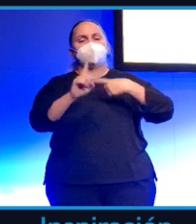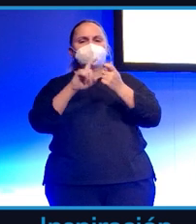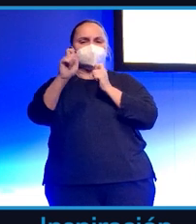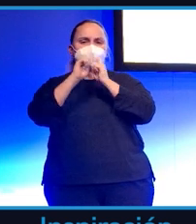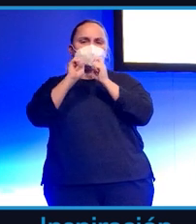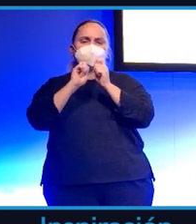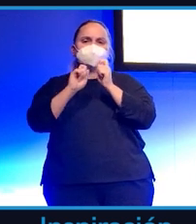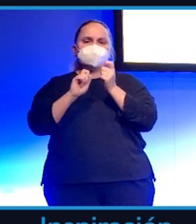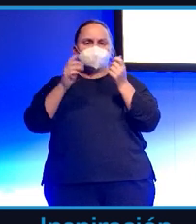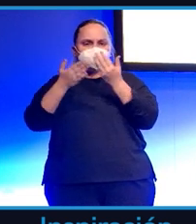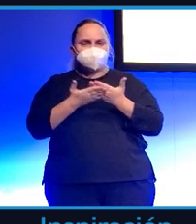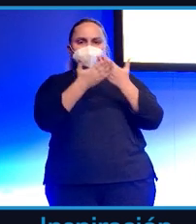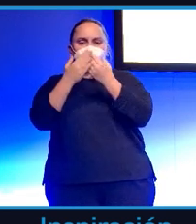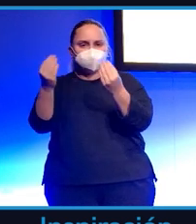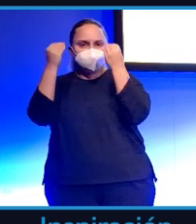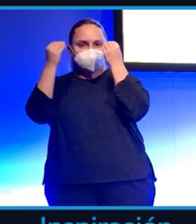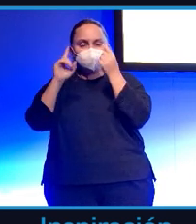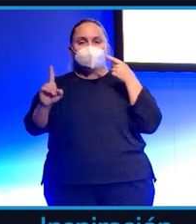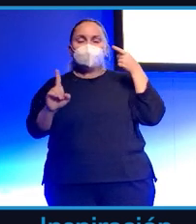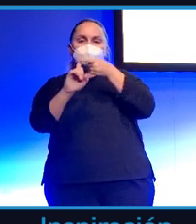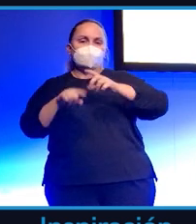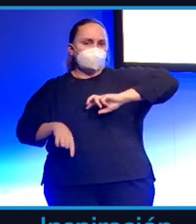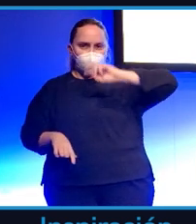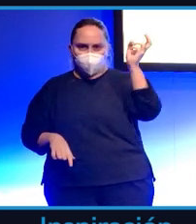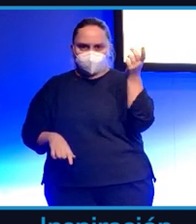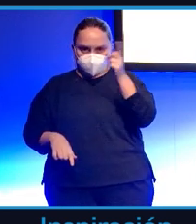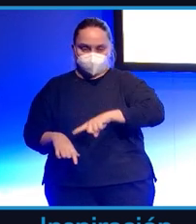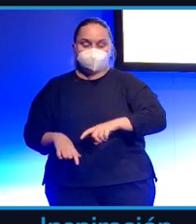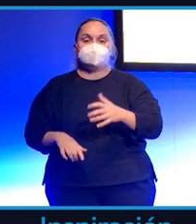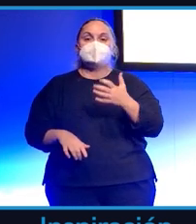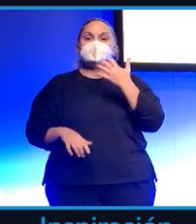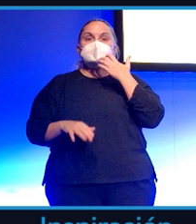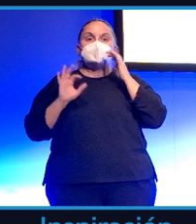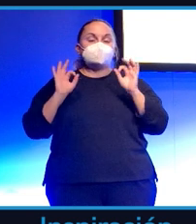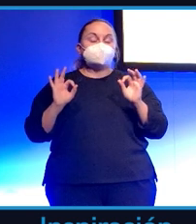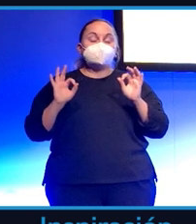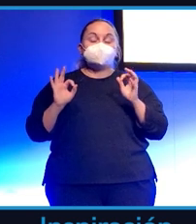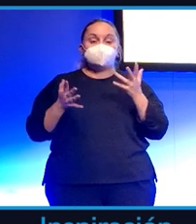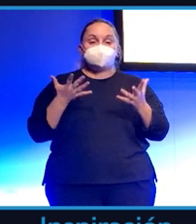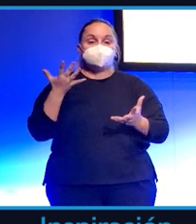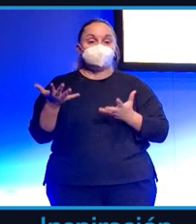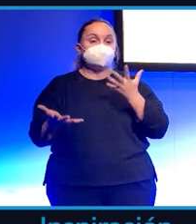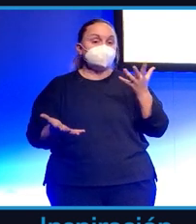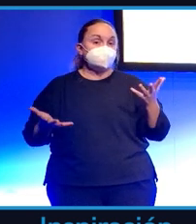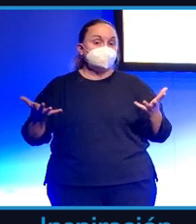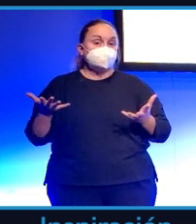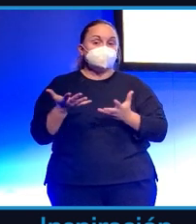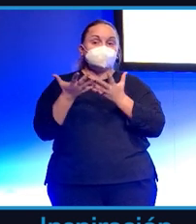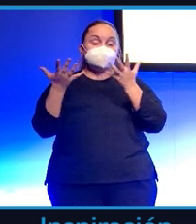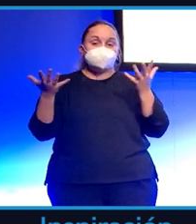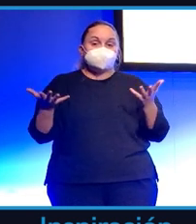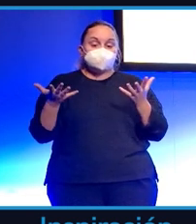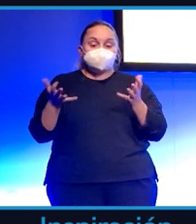Para el periodista que de repente la precariedad ve como que se le va acabando su manera de